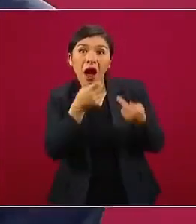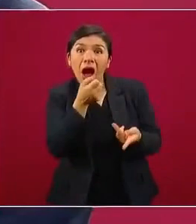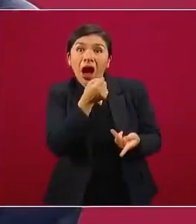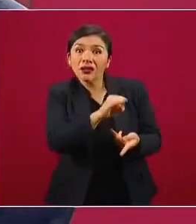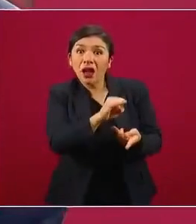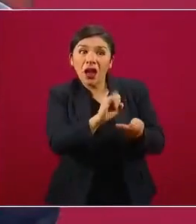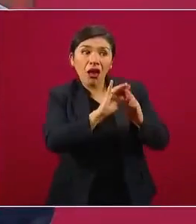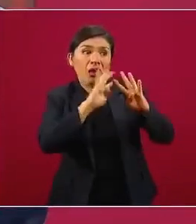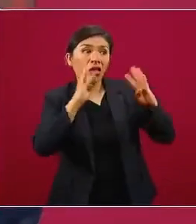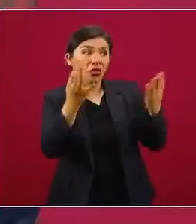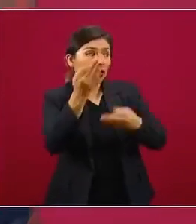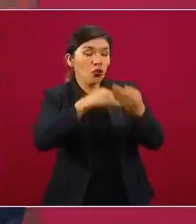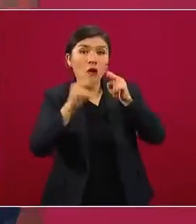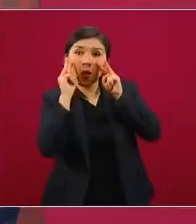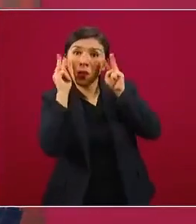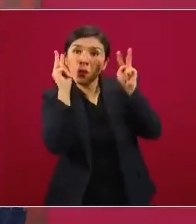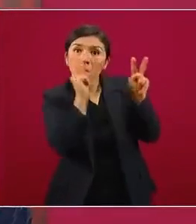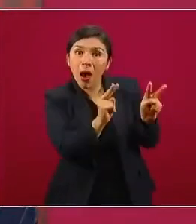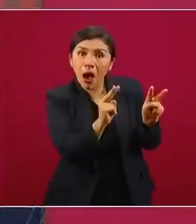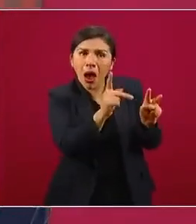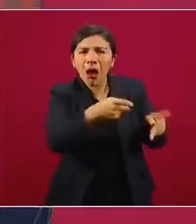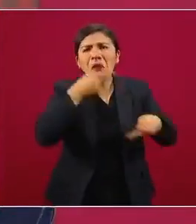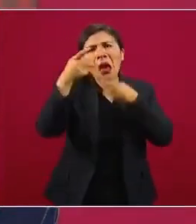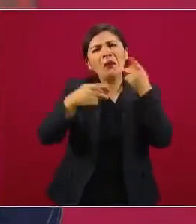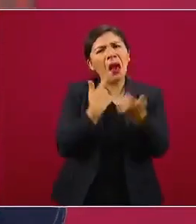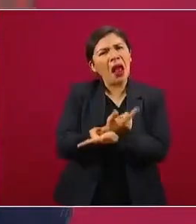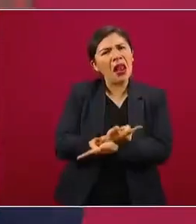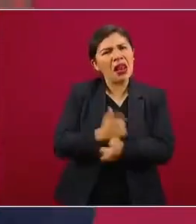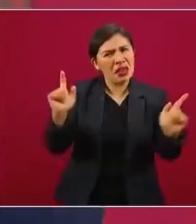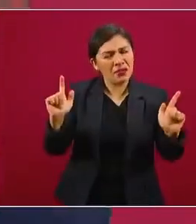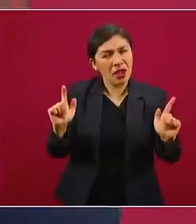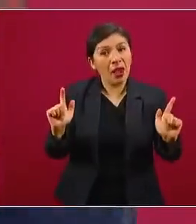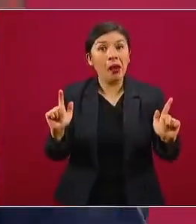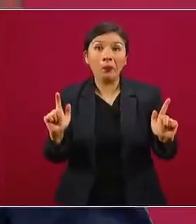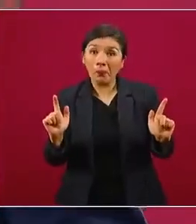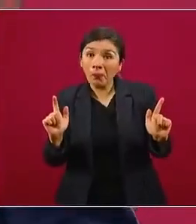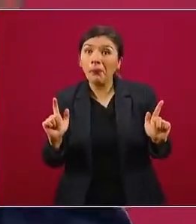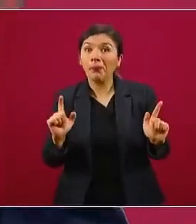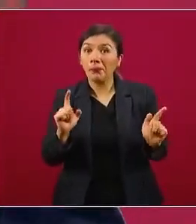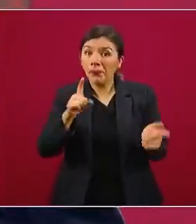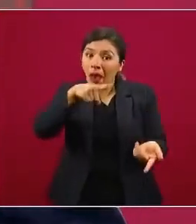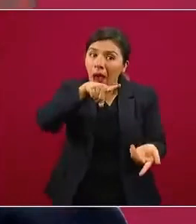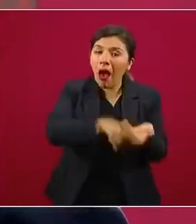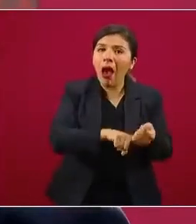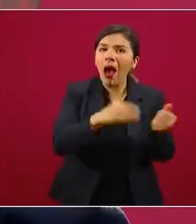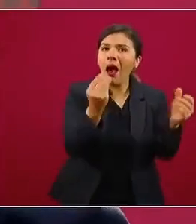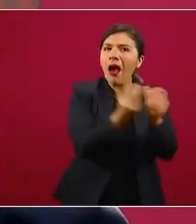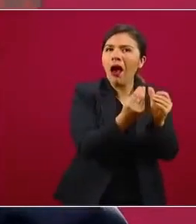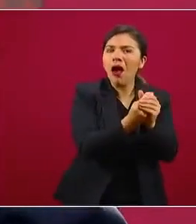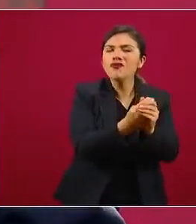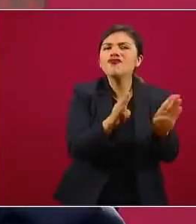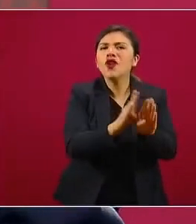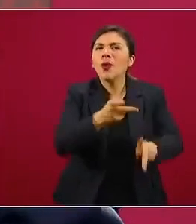imaginen cómo se expresan en lo privado.